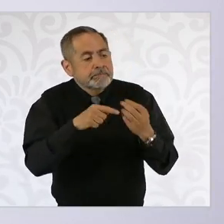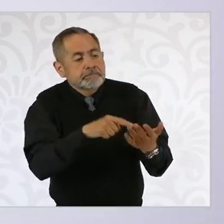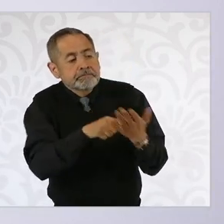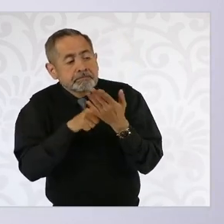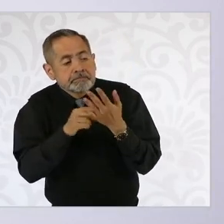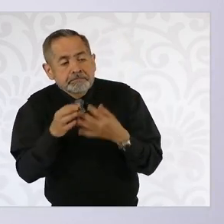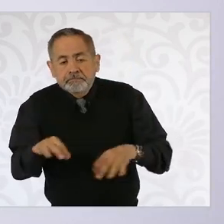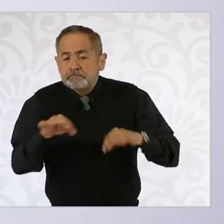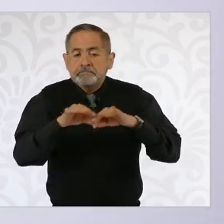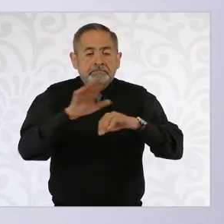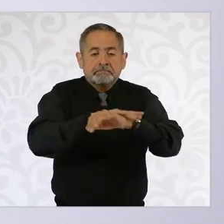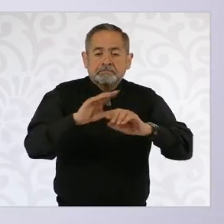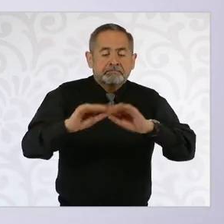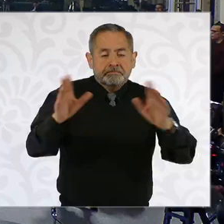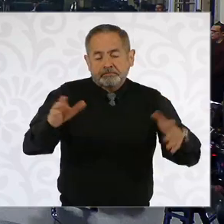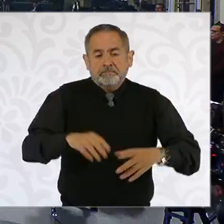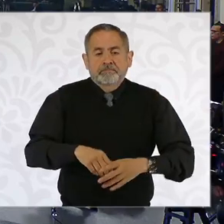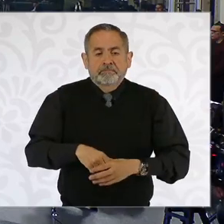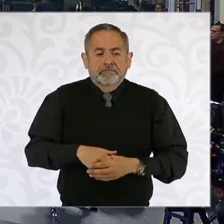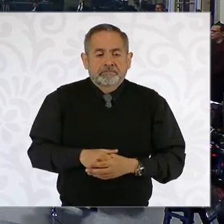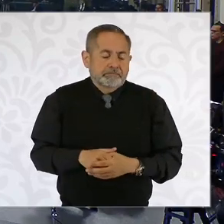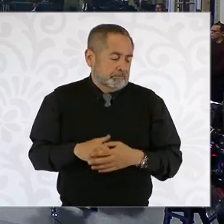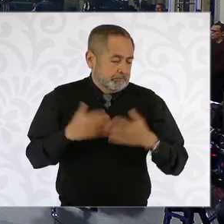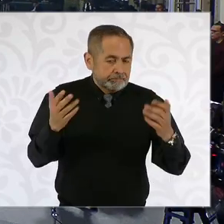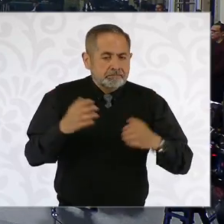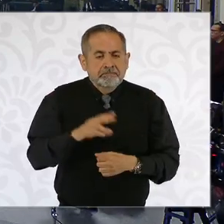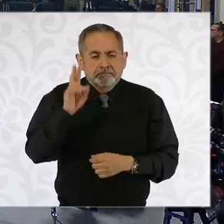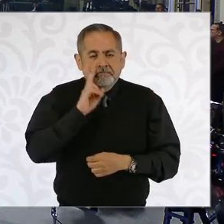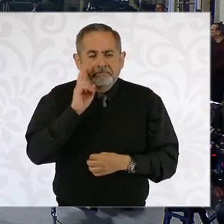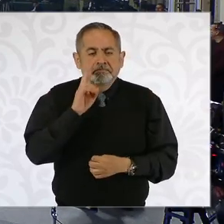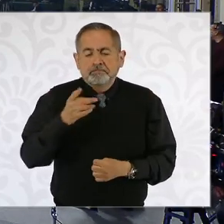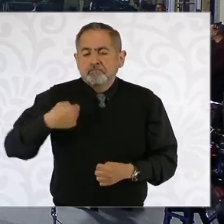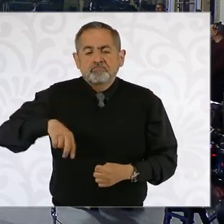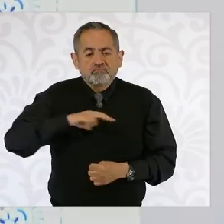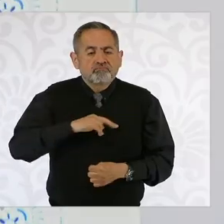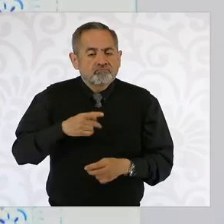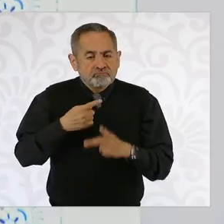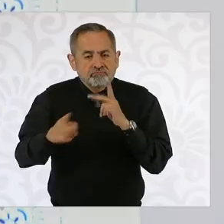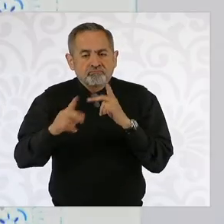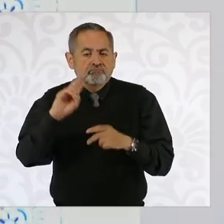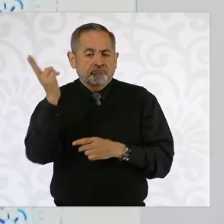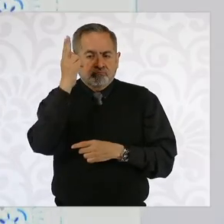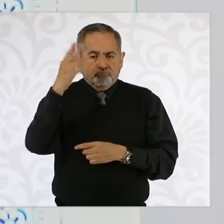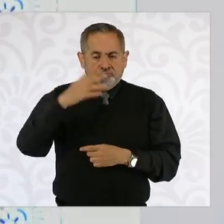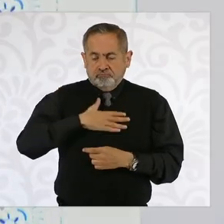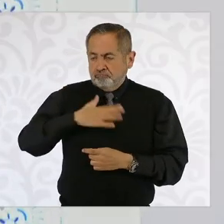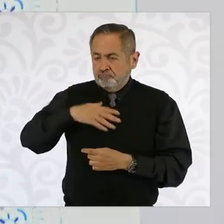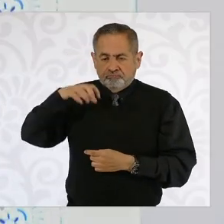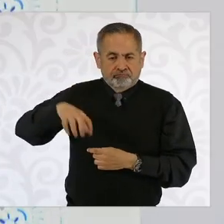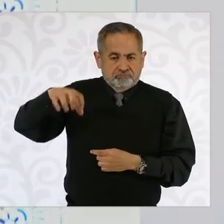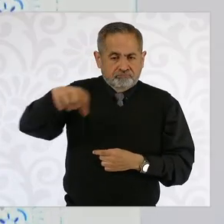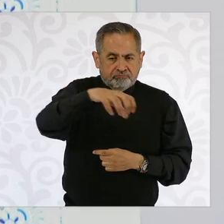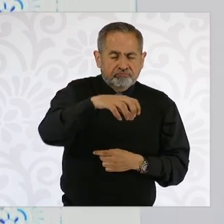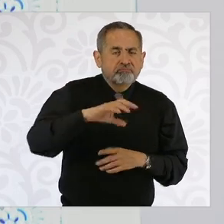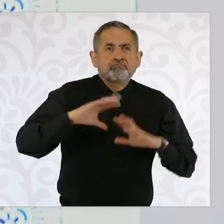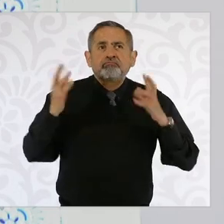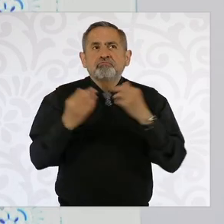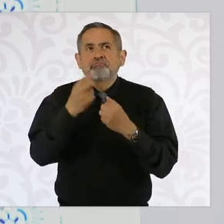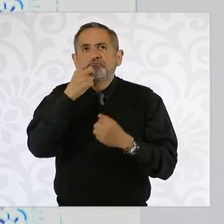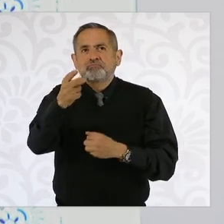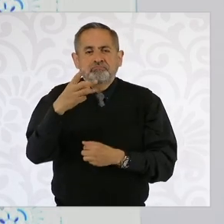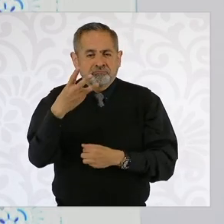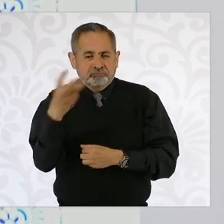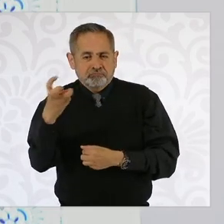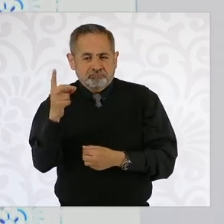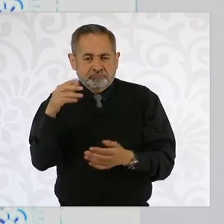haya más transparencia. Entonces, vamos a iniciar nosotros con estas universidades. Ya dijimos que son 330